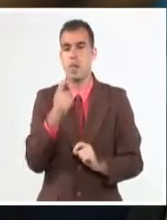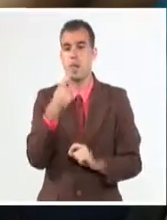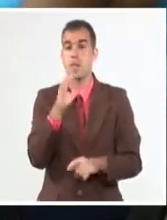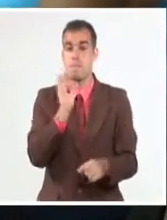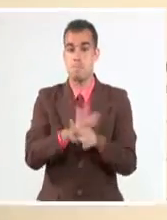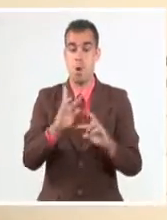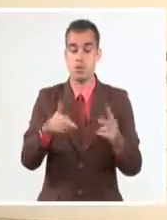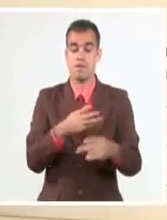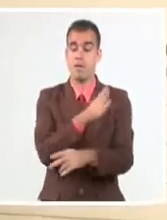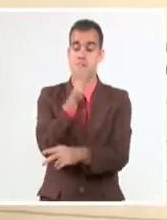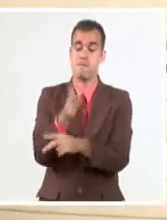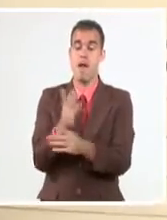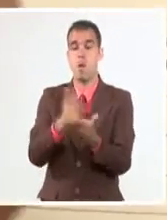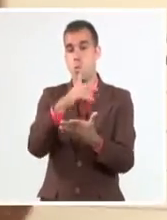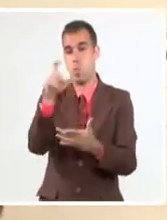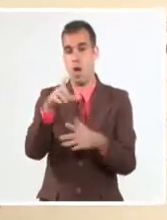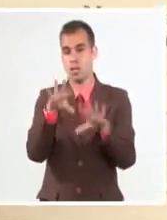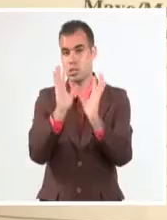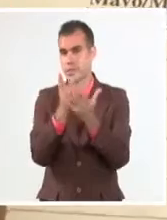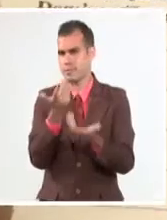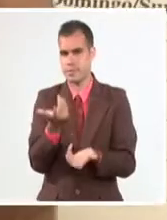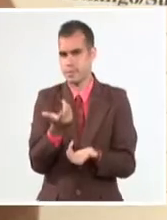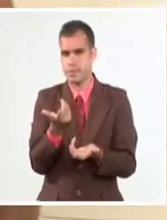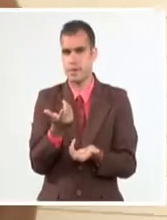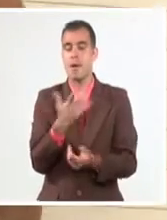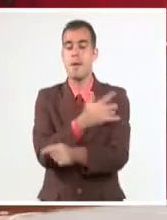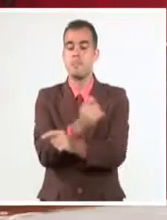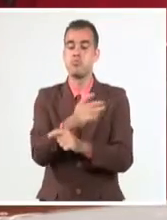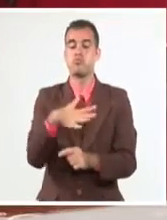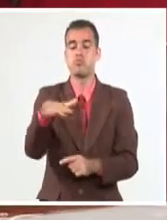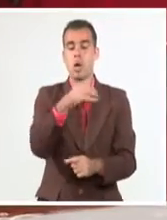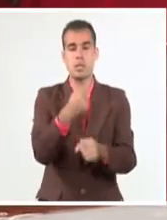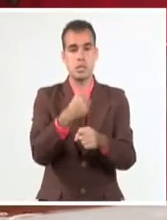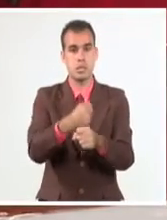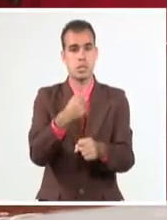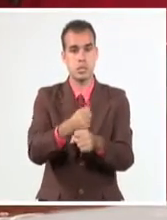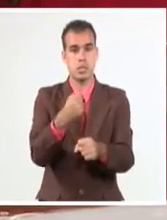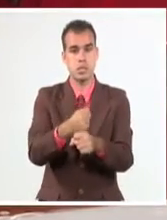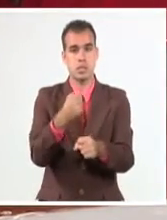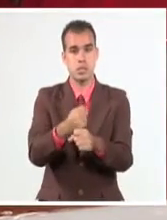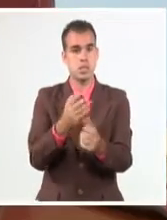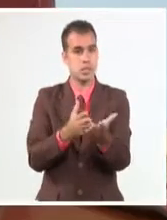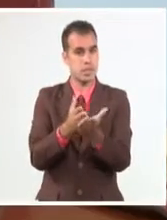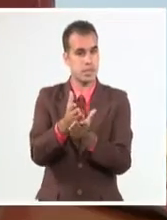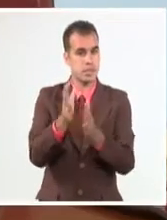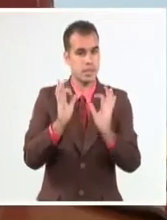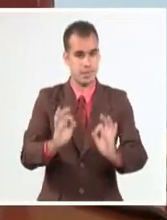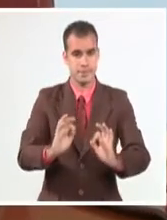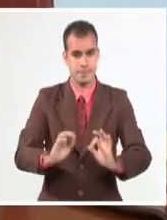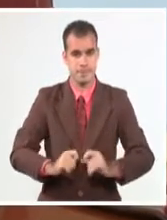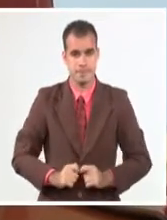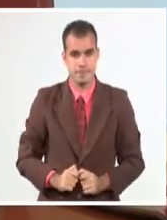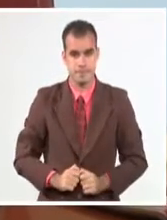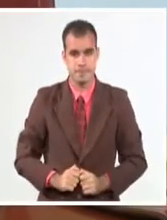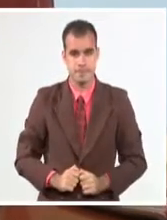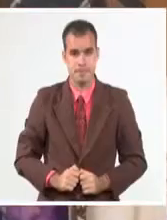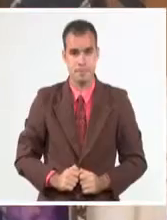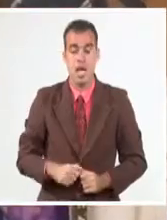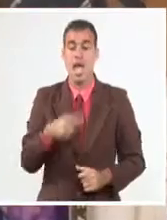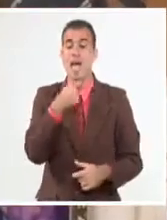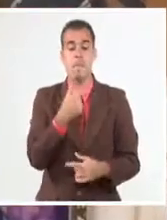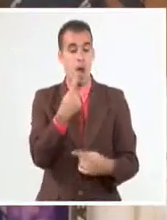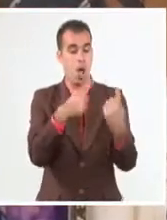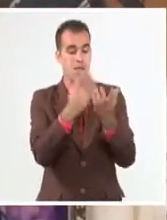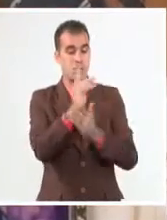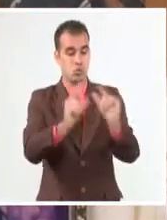profesor debe evaluar el desempeño escolar de cada alumno y actuar en función de aquellos que estén más atrasados en los contenidos.